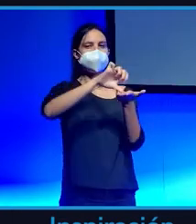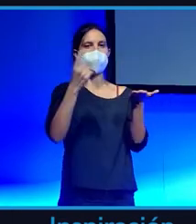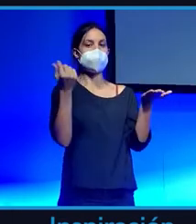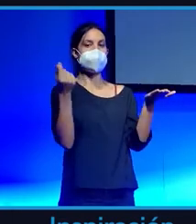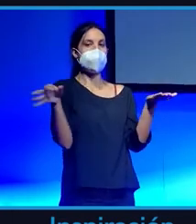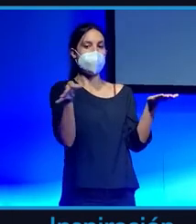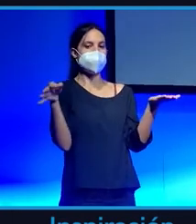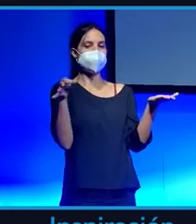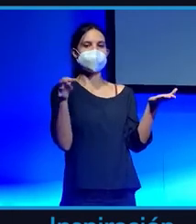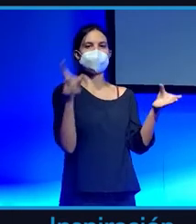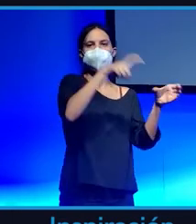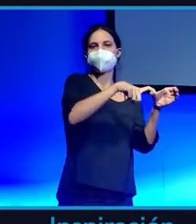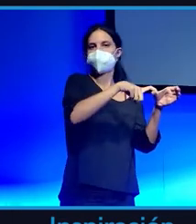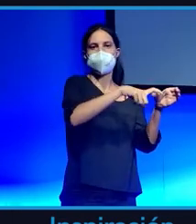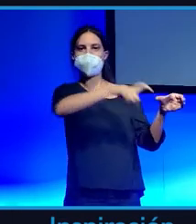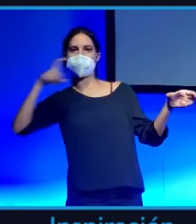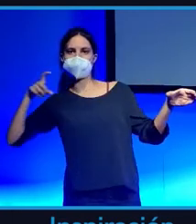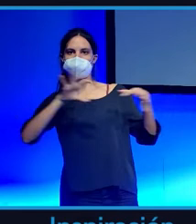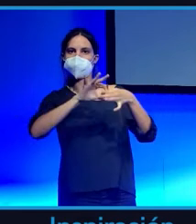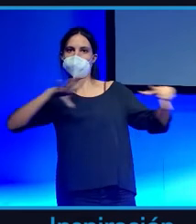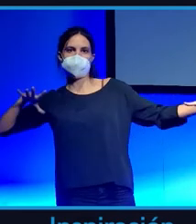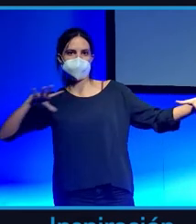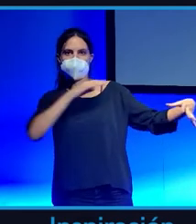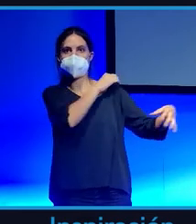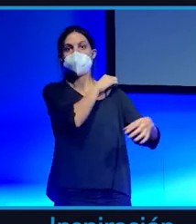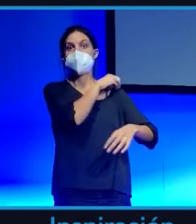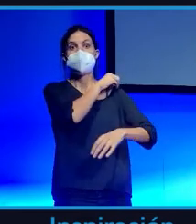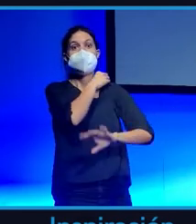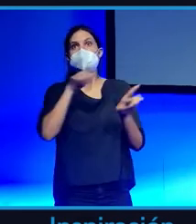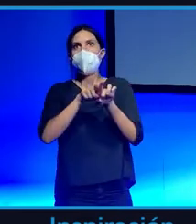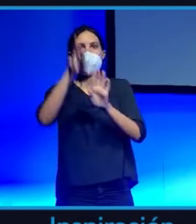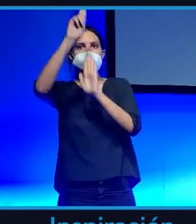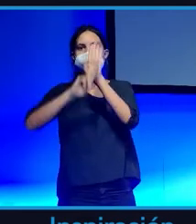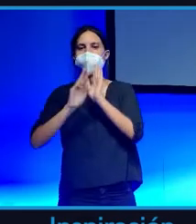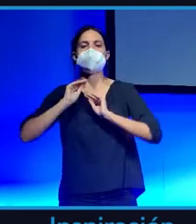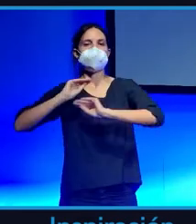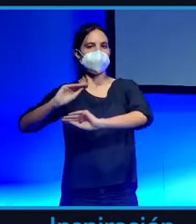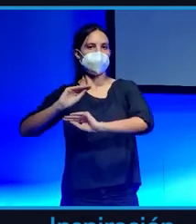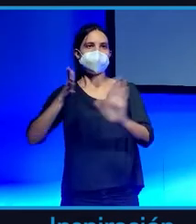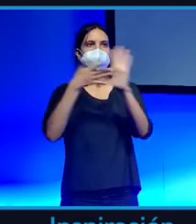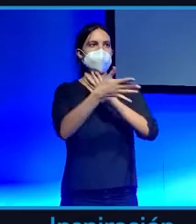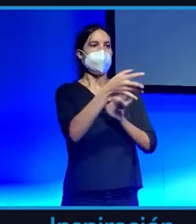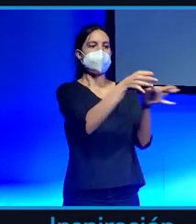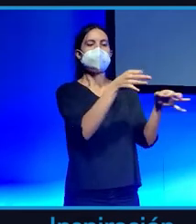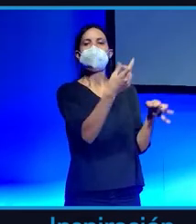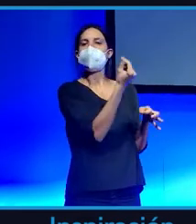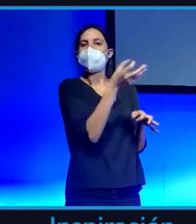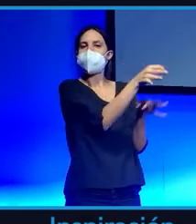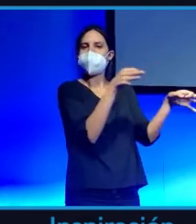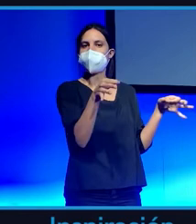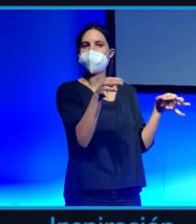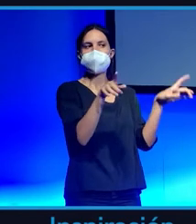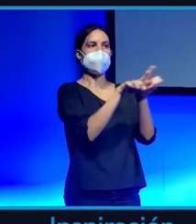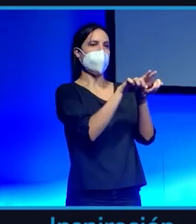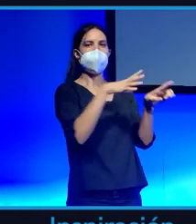moneda que fuera pues una cosa electrónica que tiene unas reglas prefijadas no quería una moneda como hacen los bancos centrales ahora que se